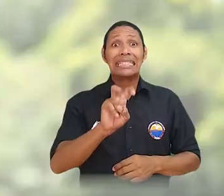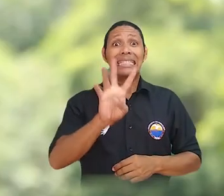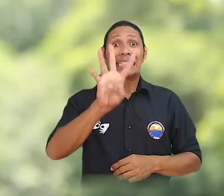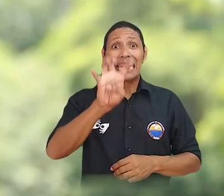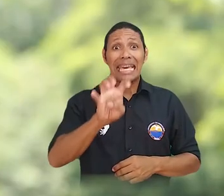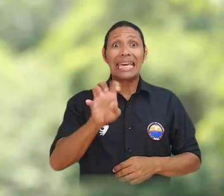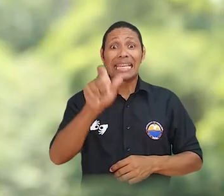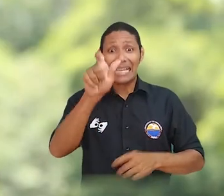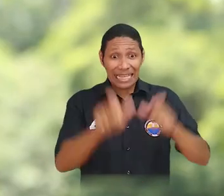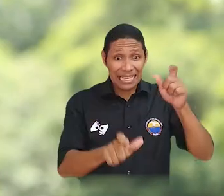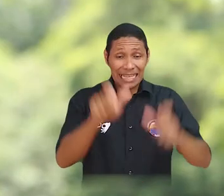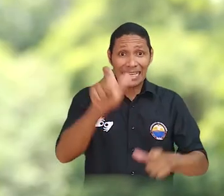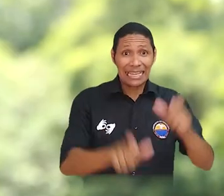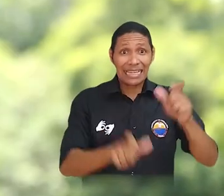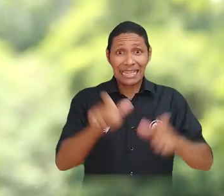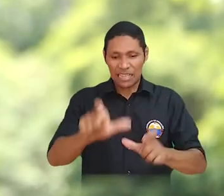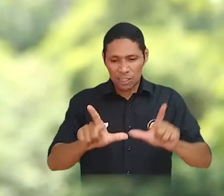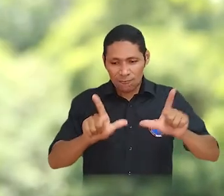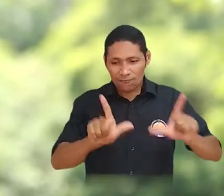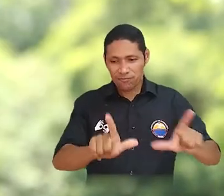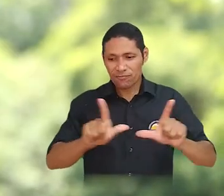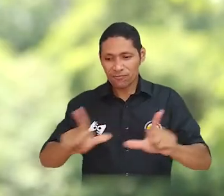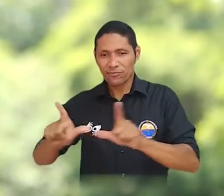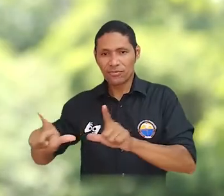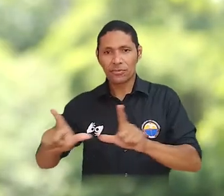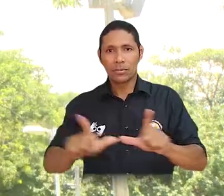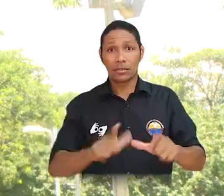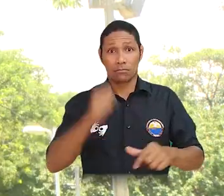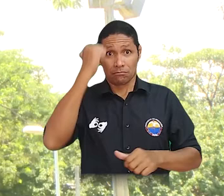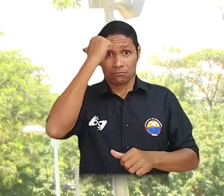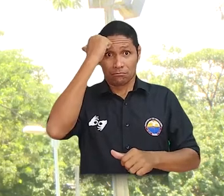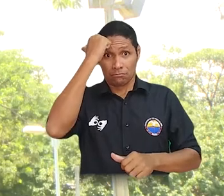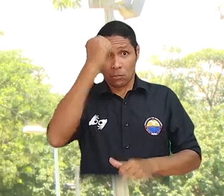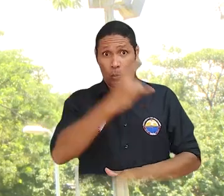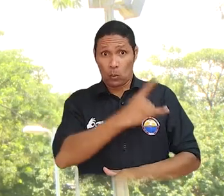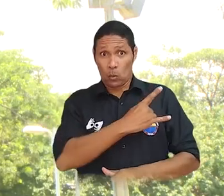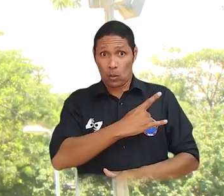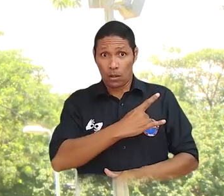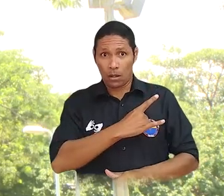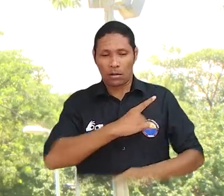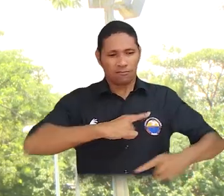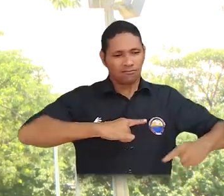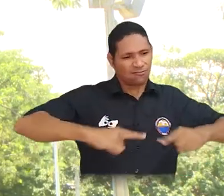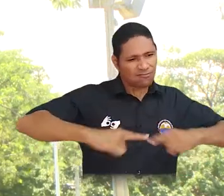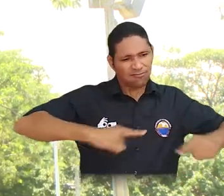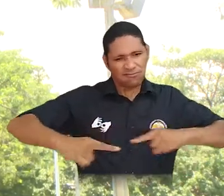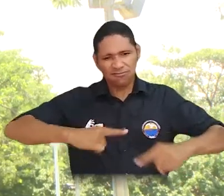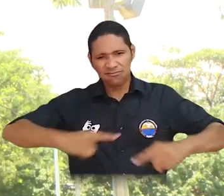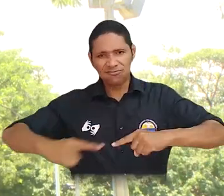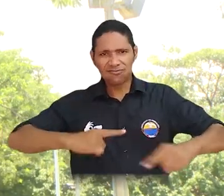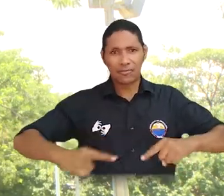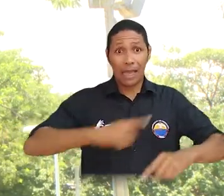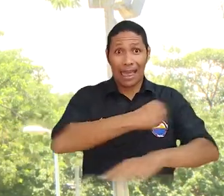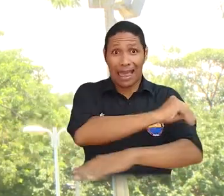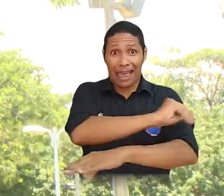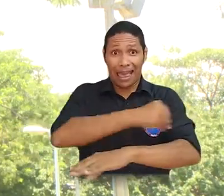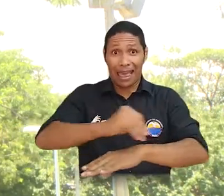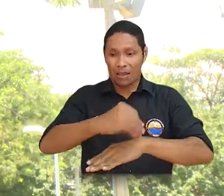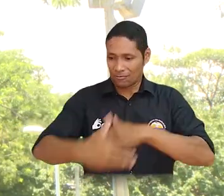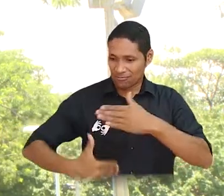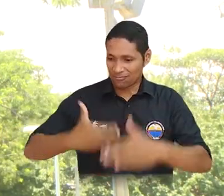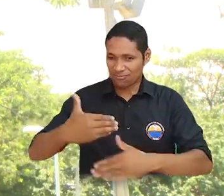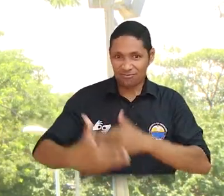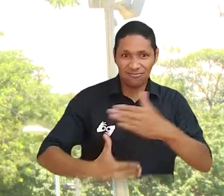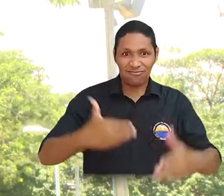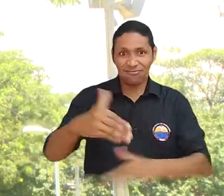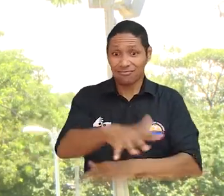Nuestra Casa de Estudios Superiores gradua a 79 ciudadanos en áreas de formación postgradual como docencia universitaria, alta